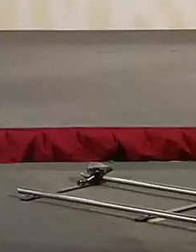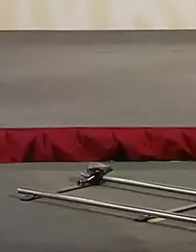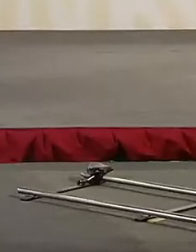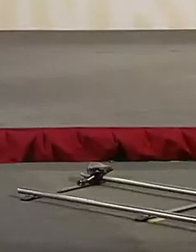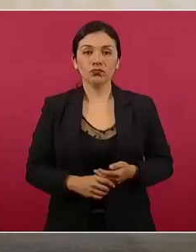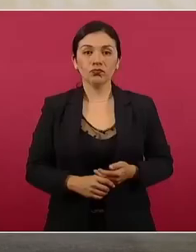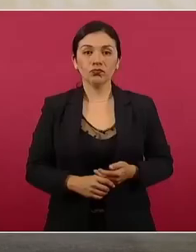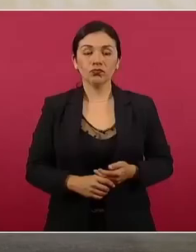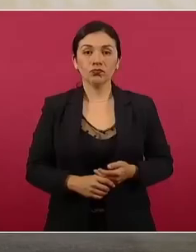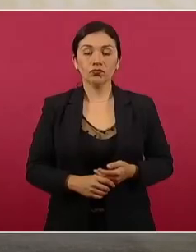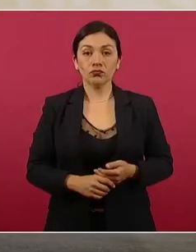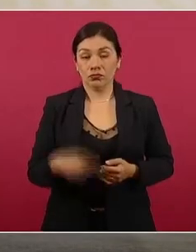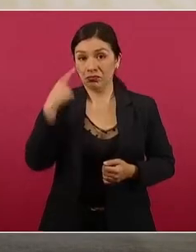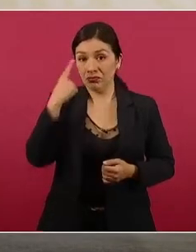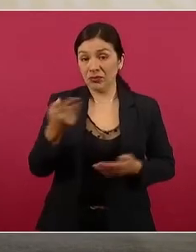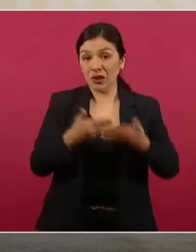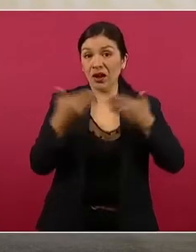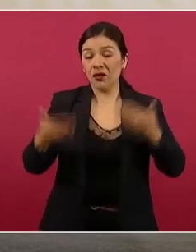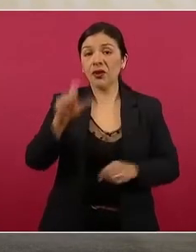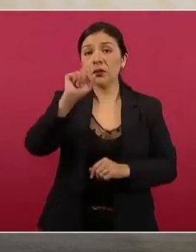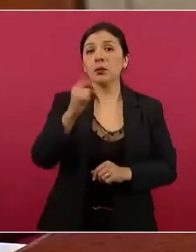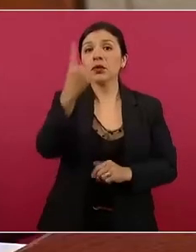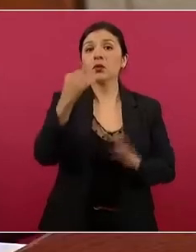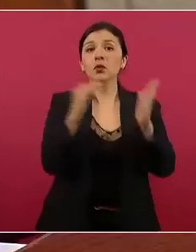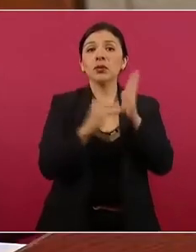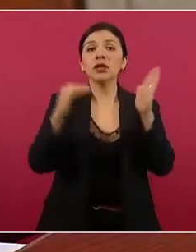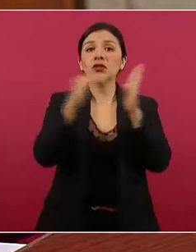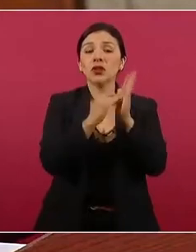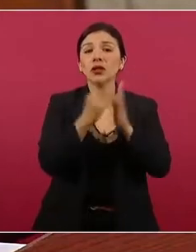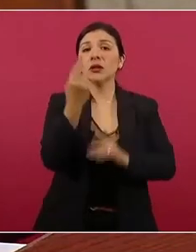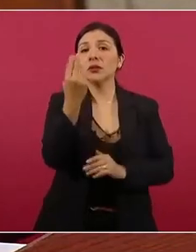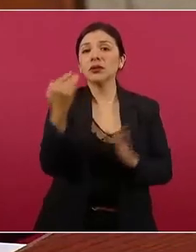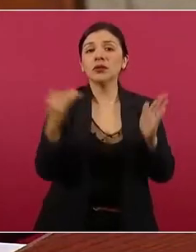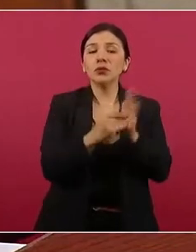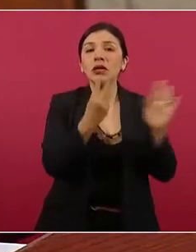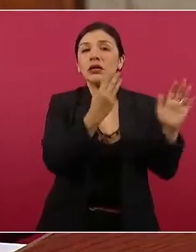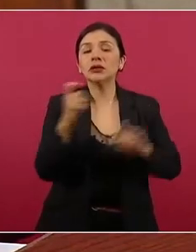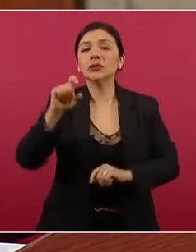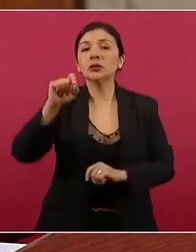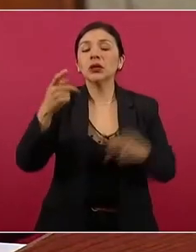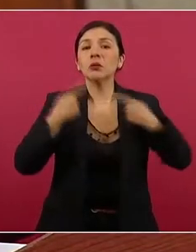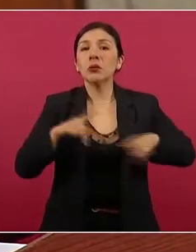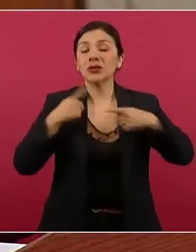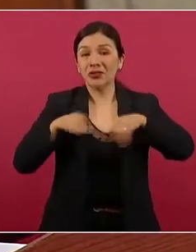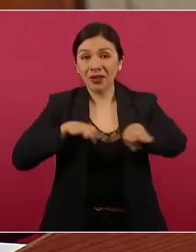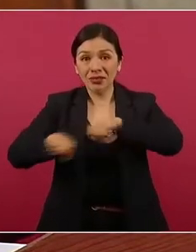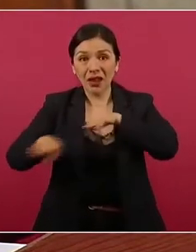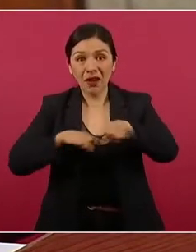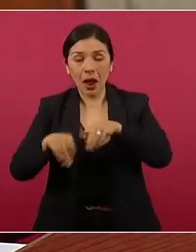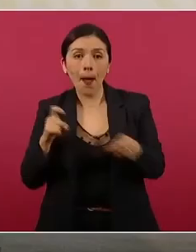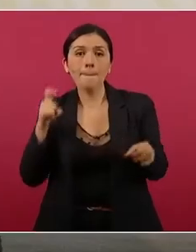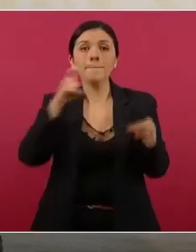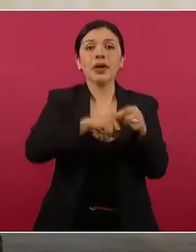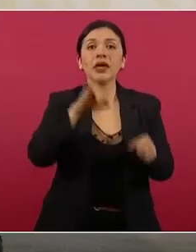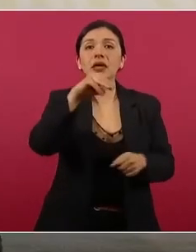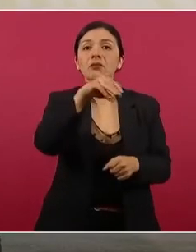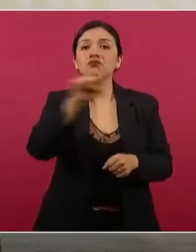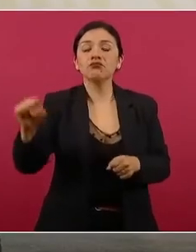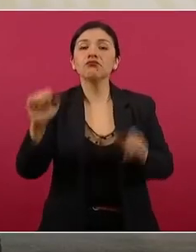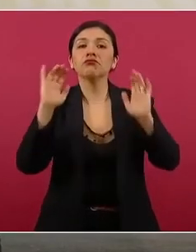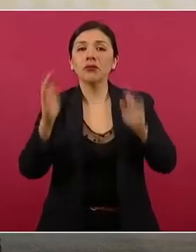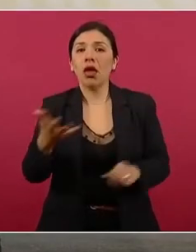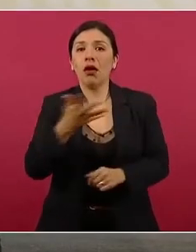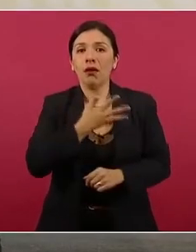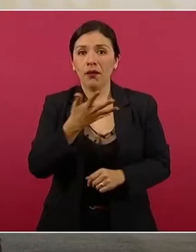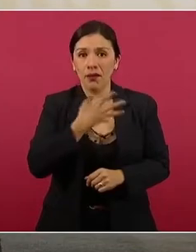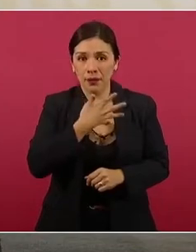es récord, 21 millones, 25 mil 320 trabajadores inscritos en el